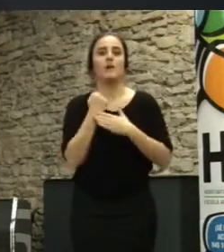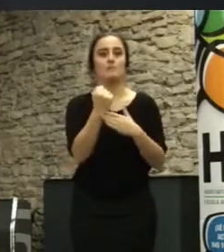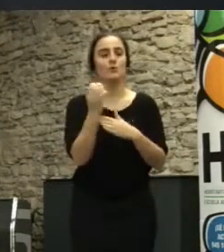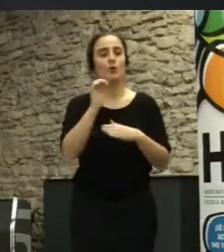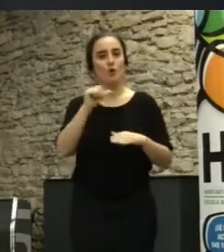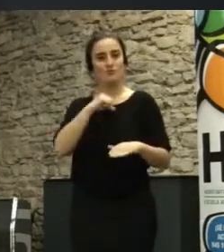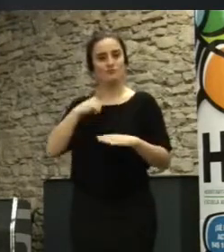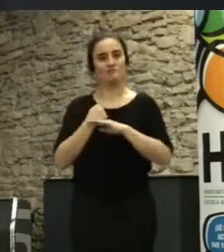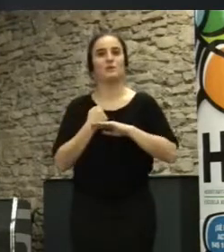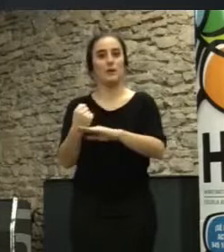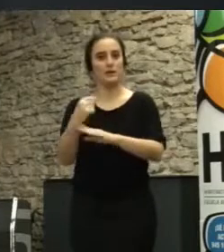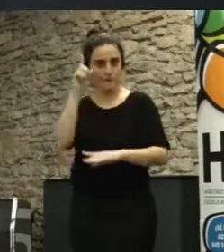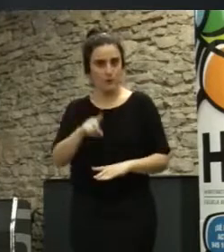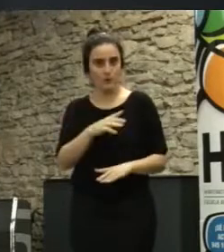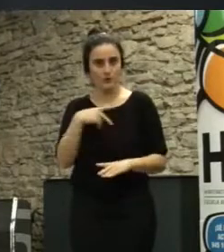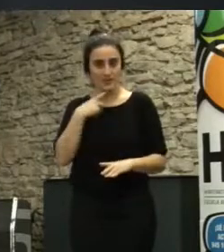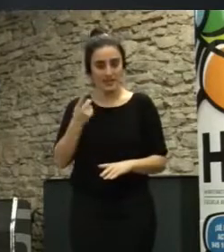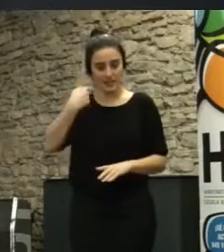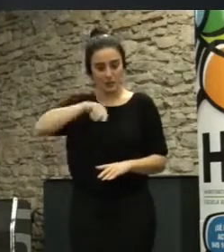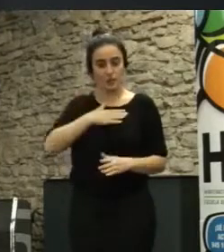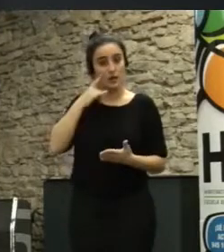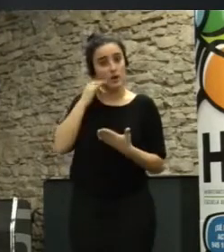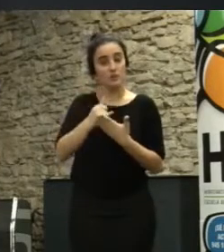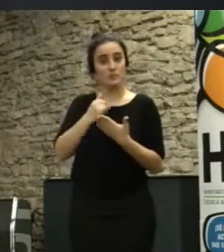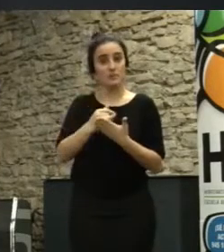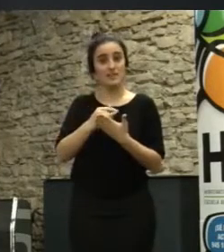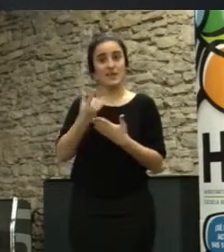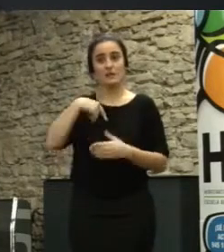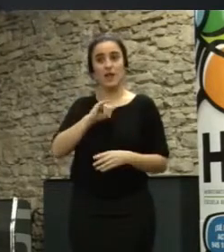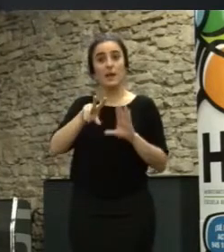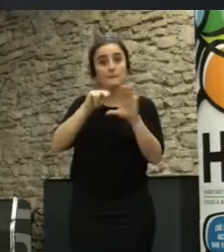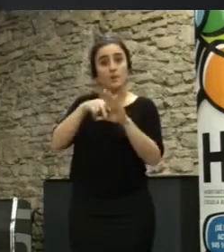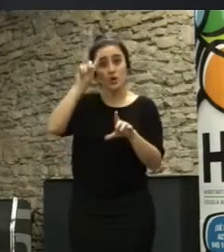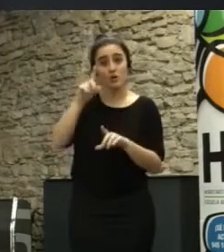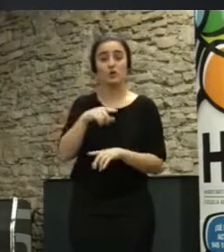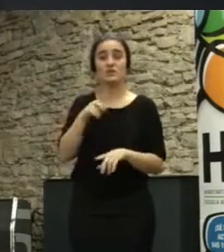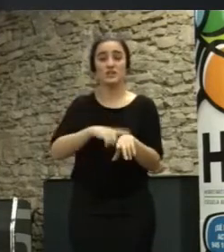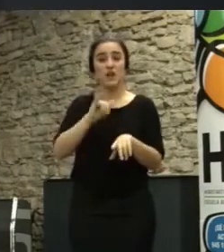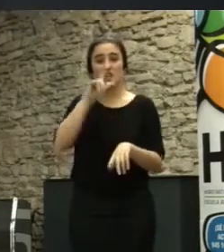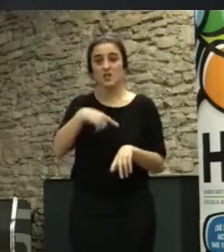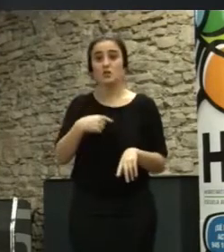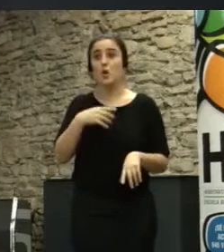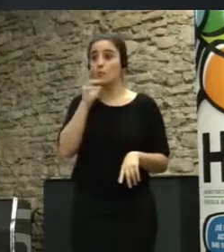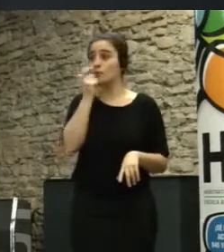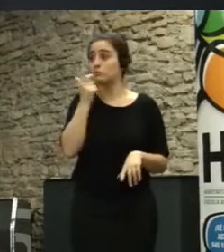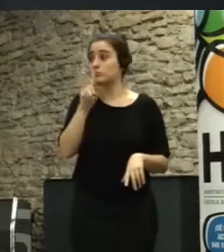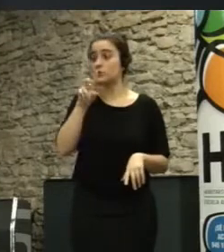iniciativas privadas, ¿no? experimenta distrito, no sé si tenemos tiempo, hay un vídeo ahí de dos minutitos, pero yo creo que mejor no, ¿no?